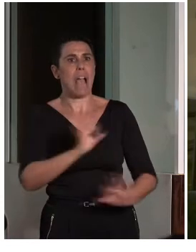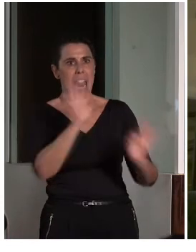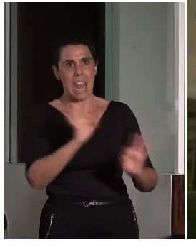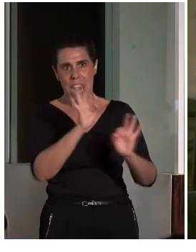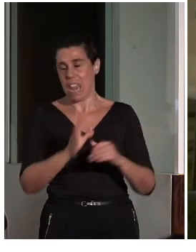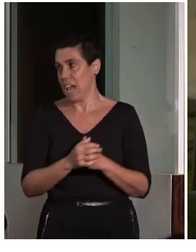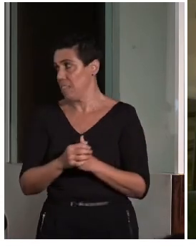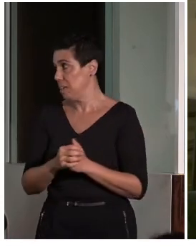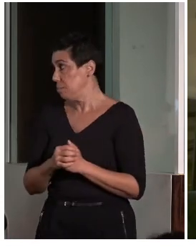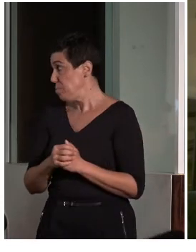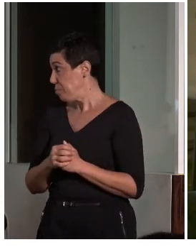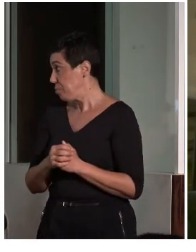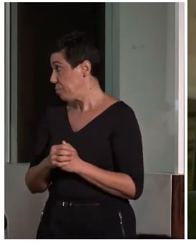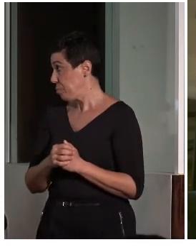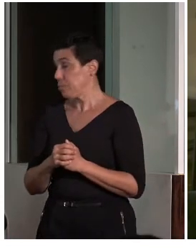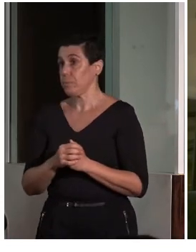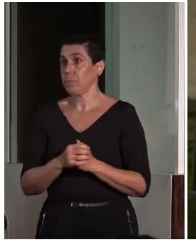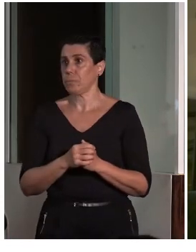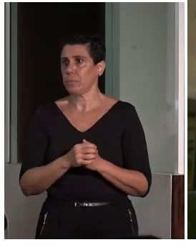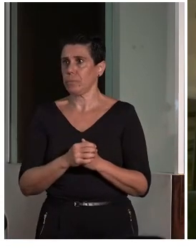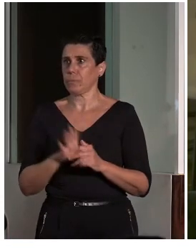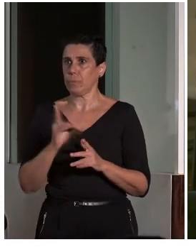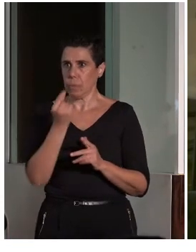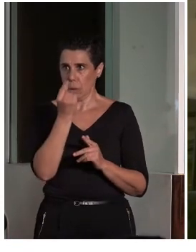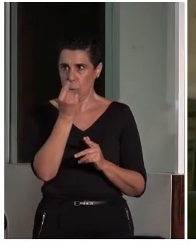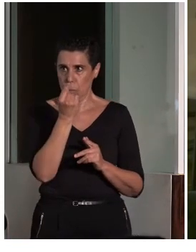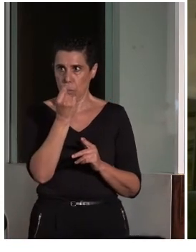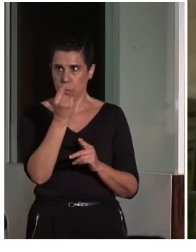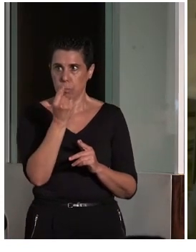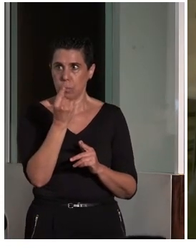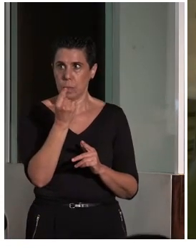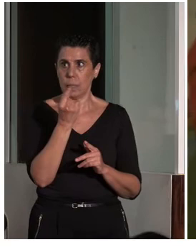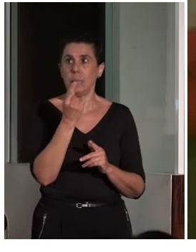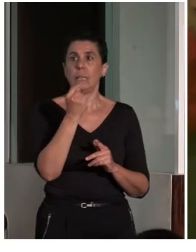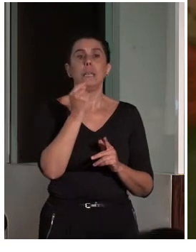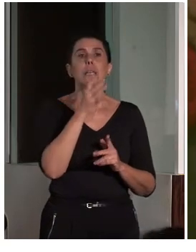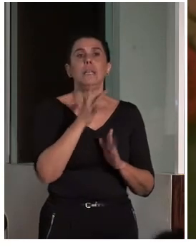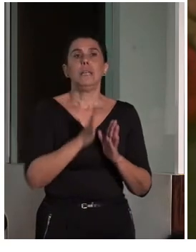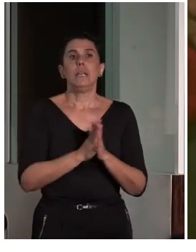pregunta, si es posible. Sí. Por aclarar un momento a Sosé.